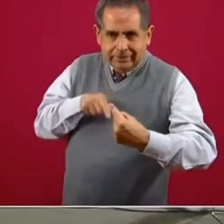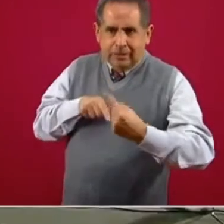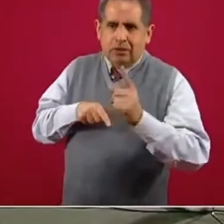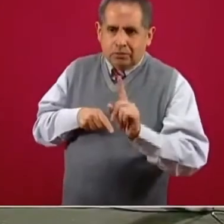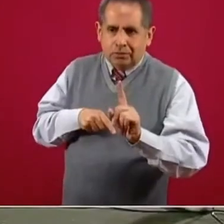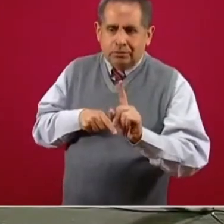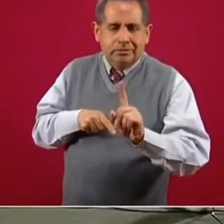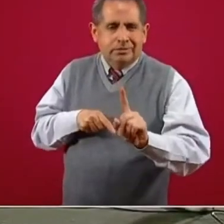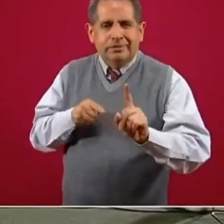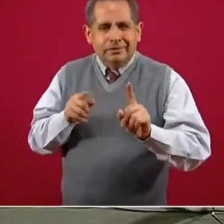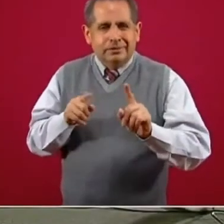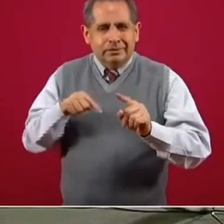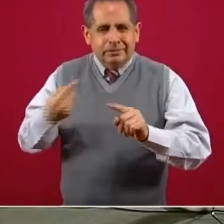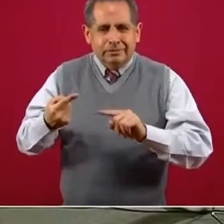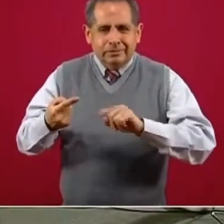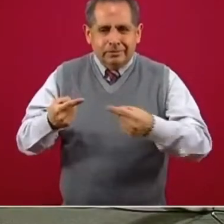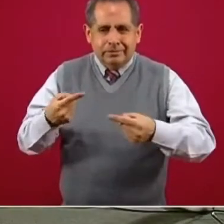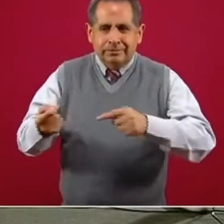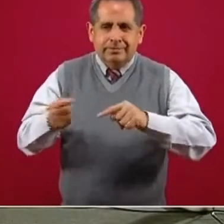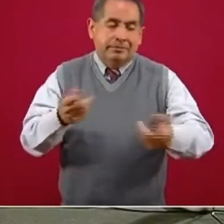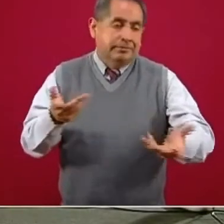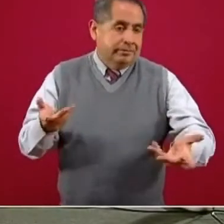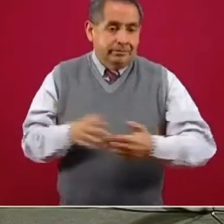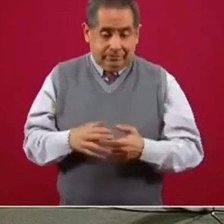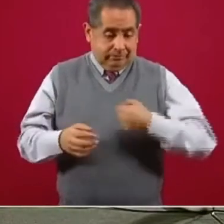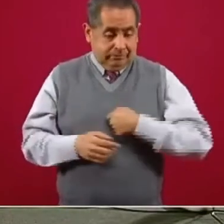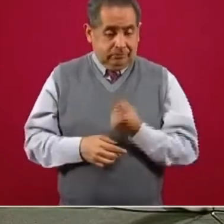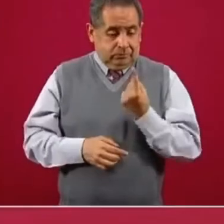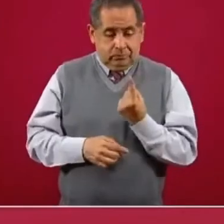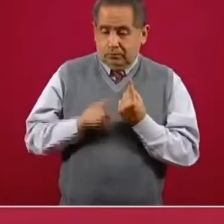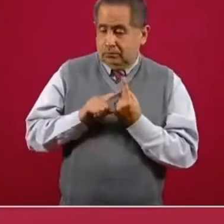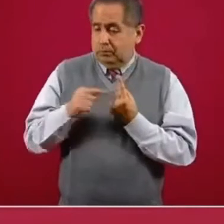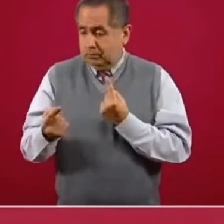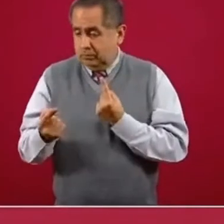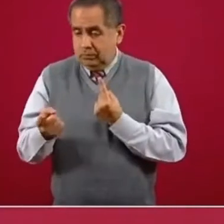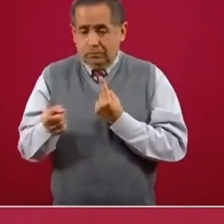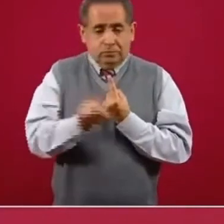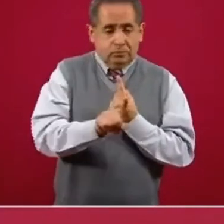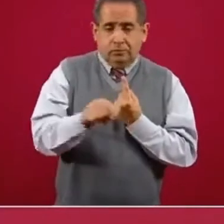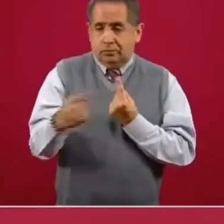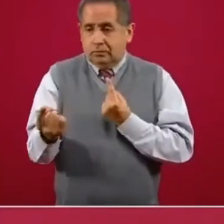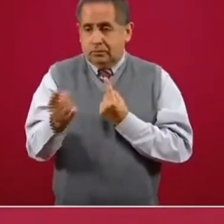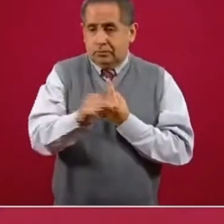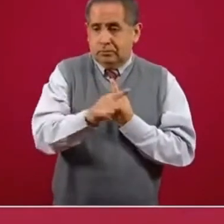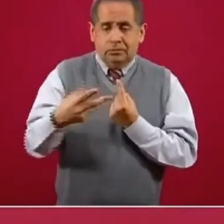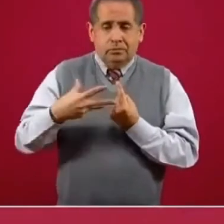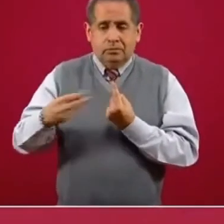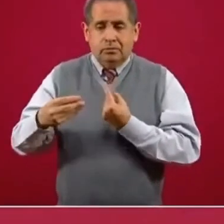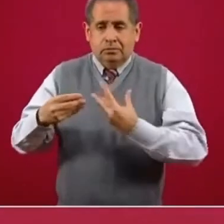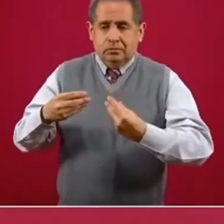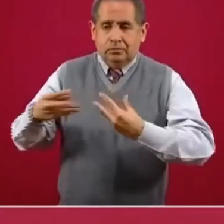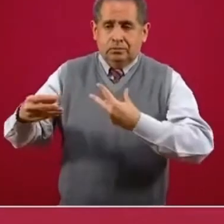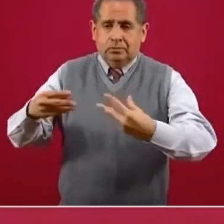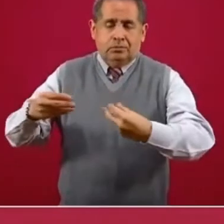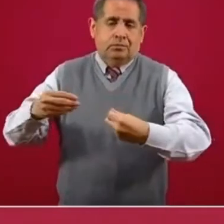Si está por arriba de uno, cada persona infectante puede transmitir a más de una y la epidemia va a